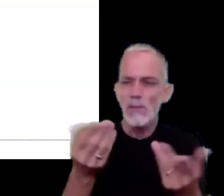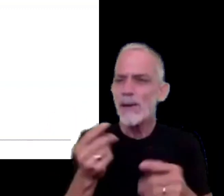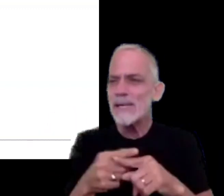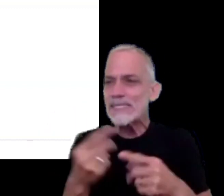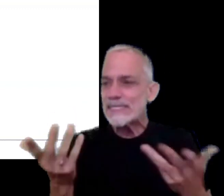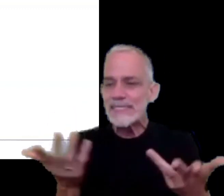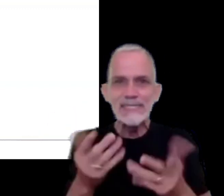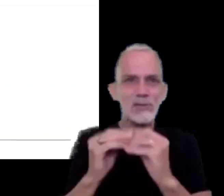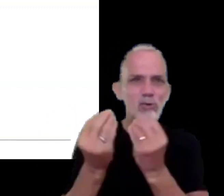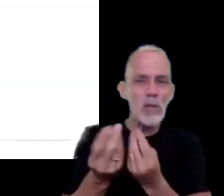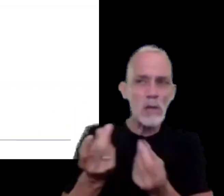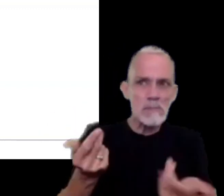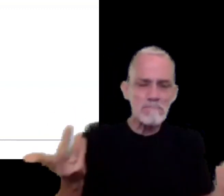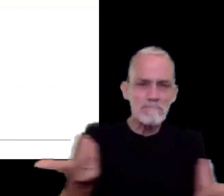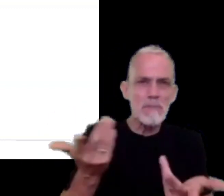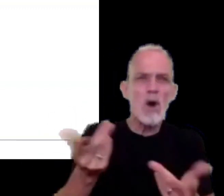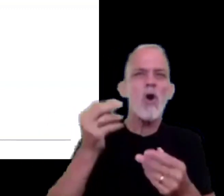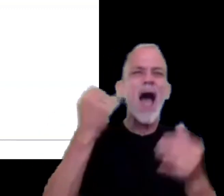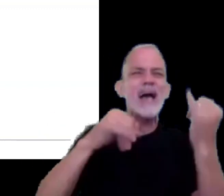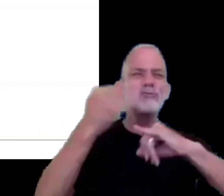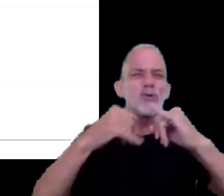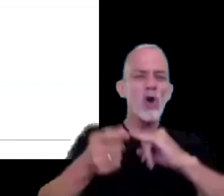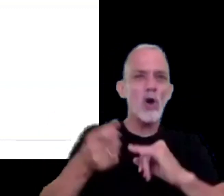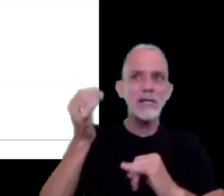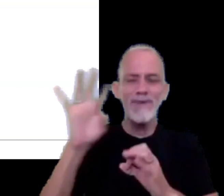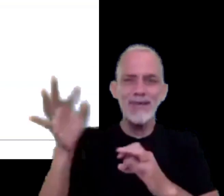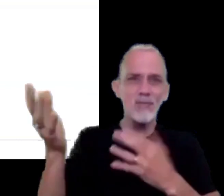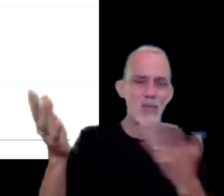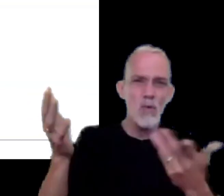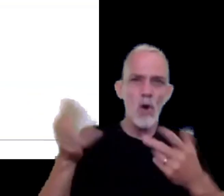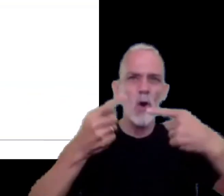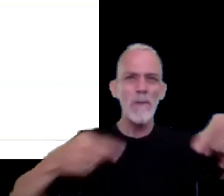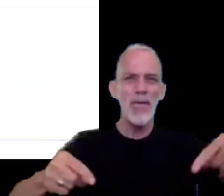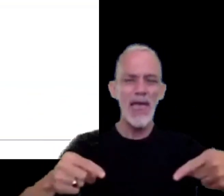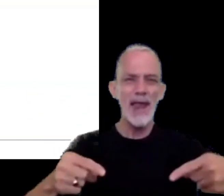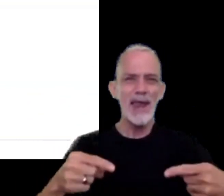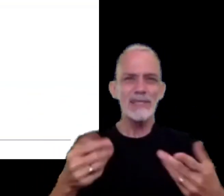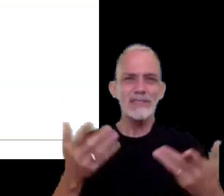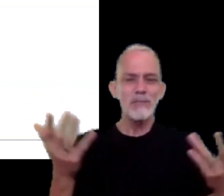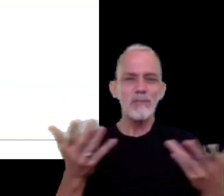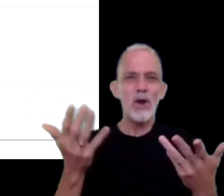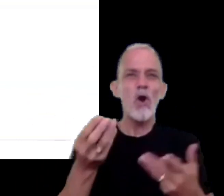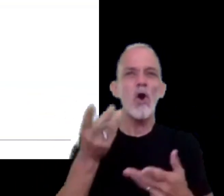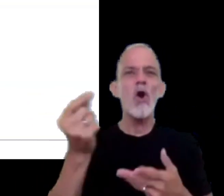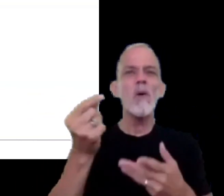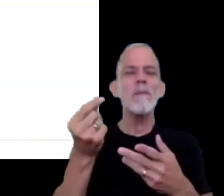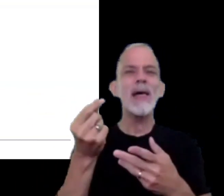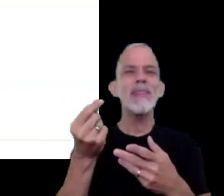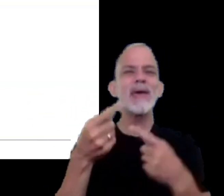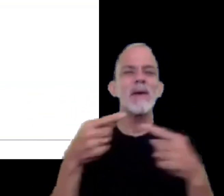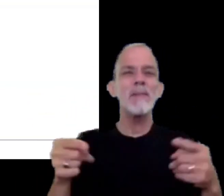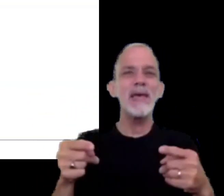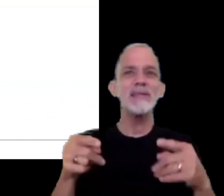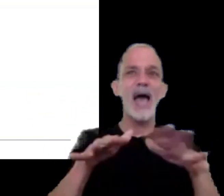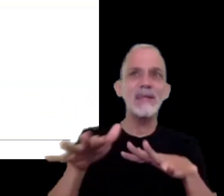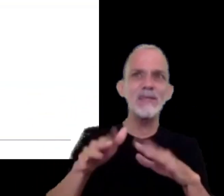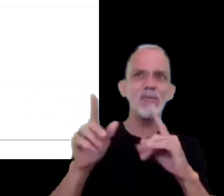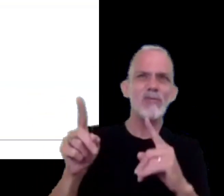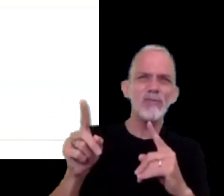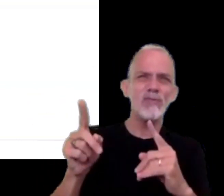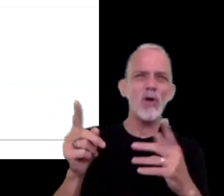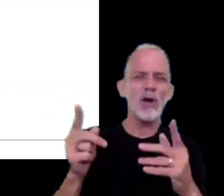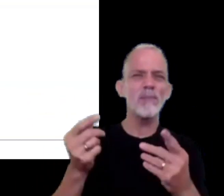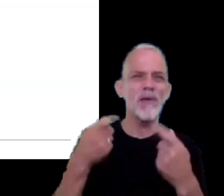o transferencias de acciones o bienes compra de bienes activos fijos amortizables